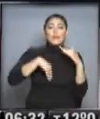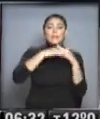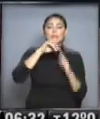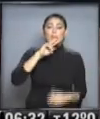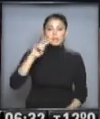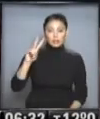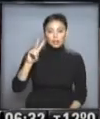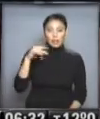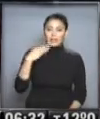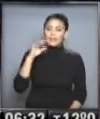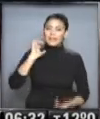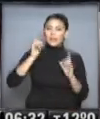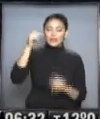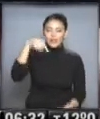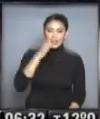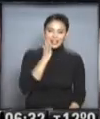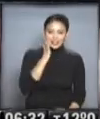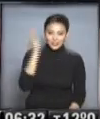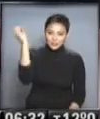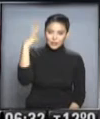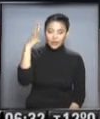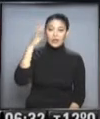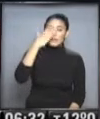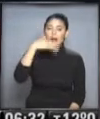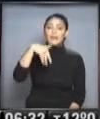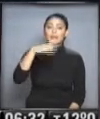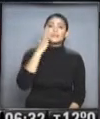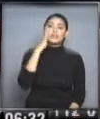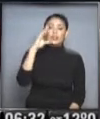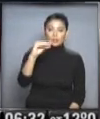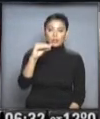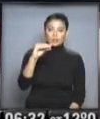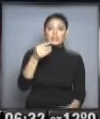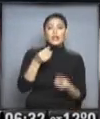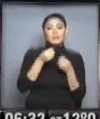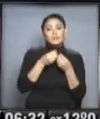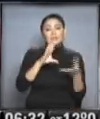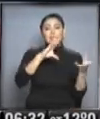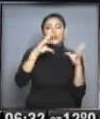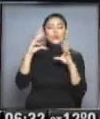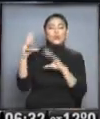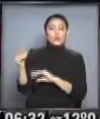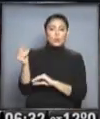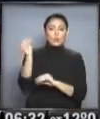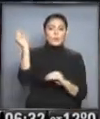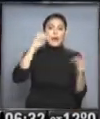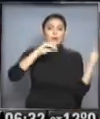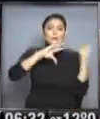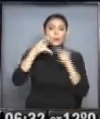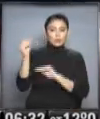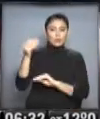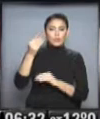máxima, a disfrutar la tarde de hoy a pleno sol. Hacia la noche comenzarán ya algunas nubecitas, comenzará a aumentar la nubosidad,